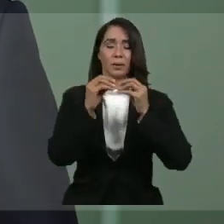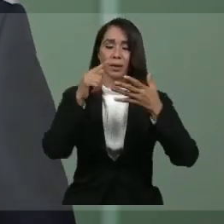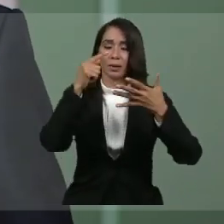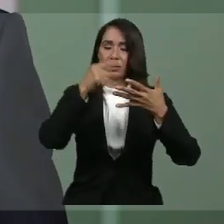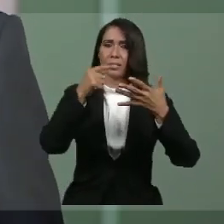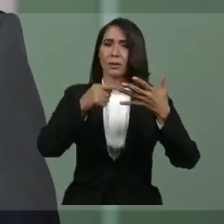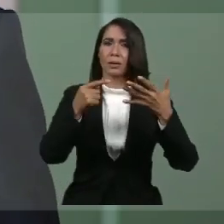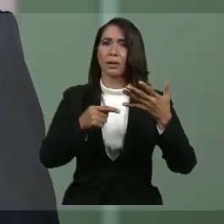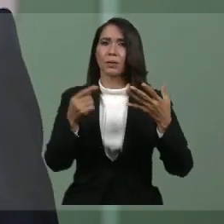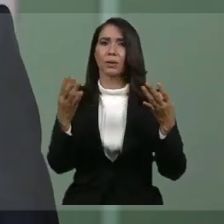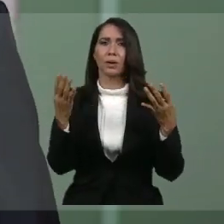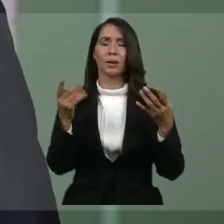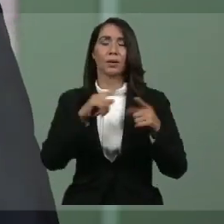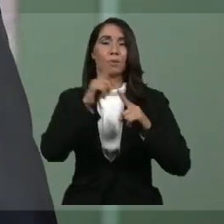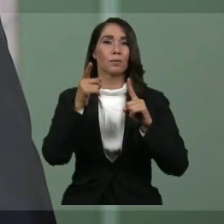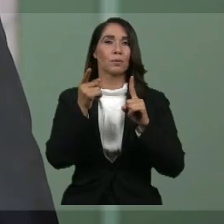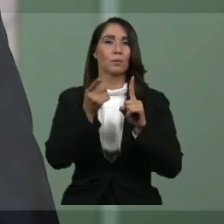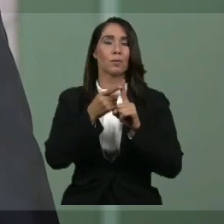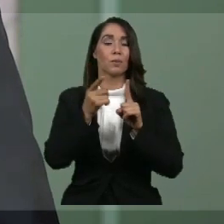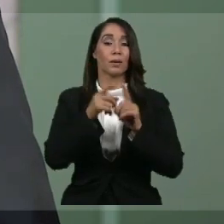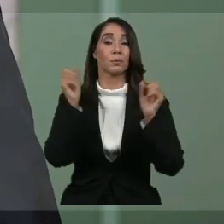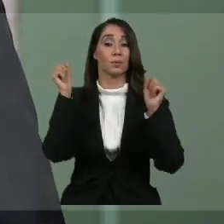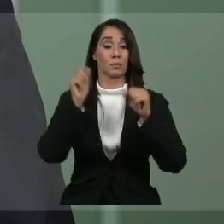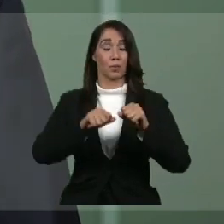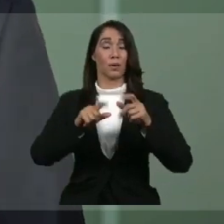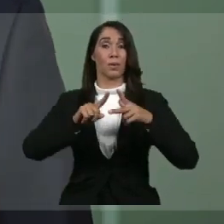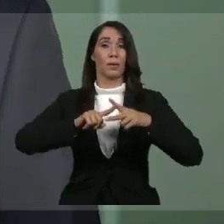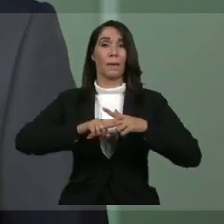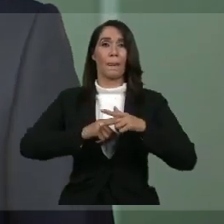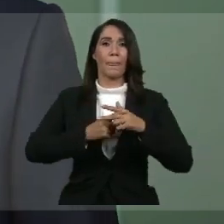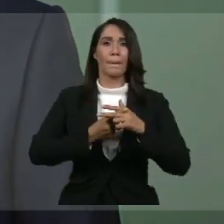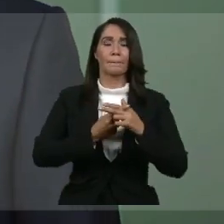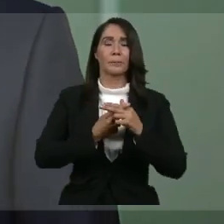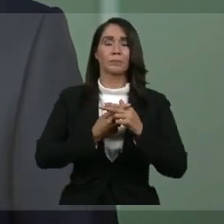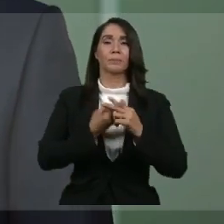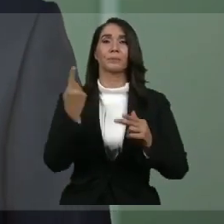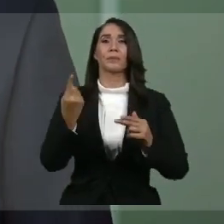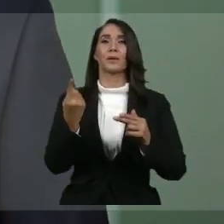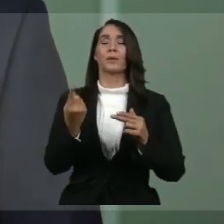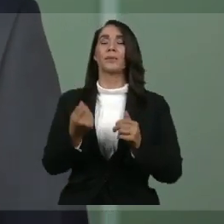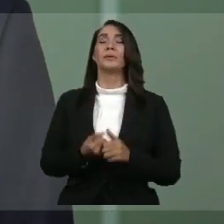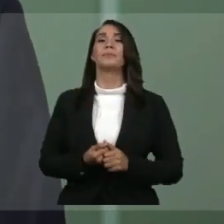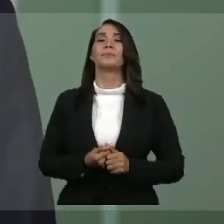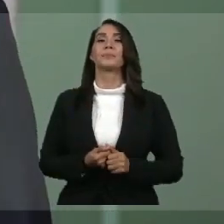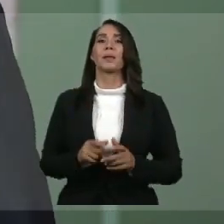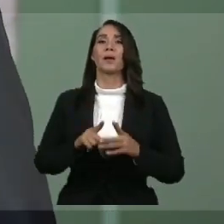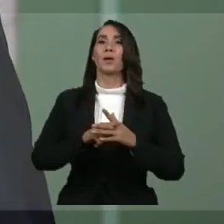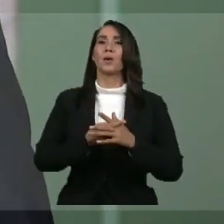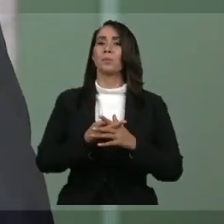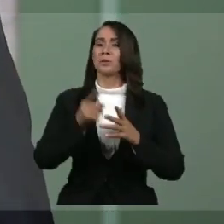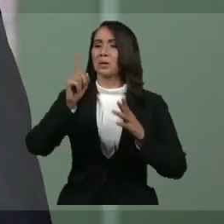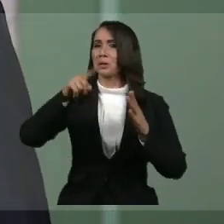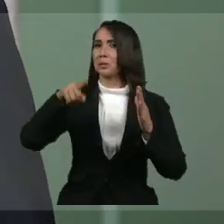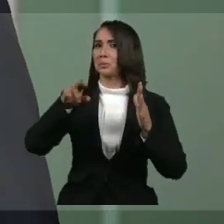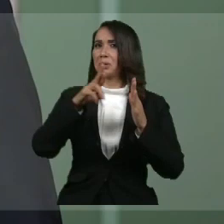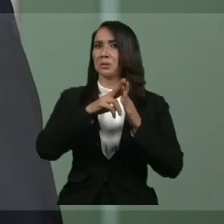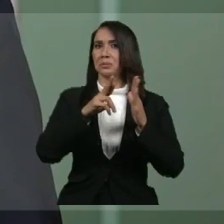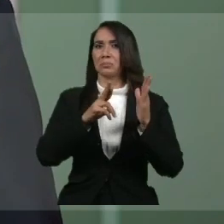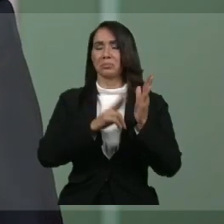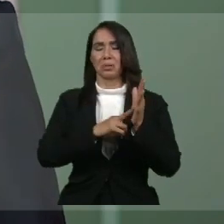también cuándo podríamos estar listos para comenzar a desmontar algunas de las restricciones.